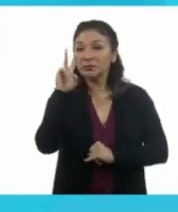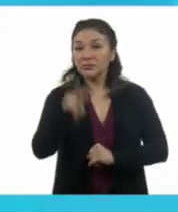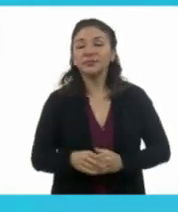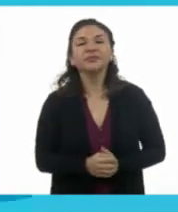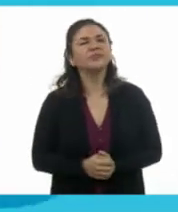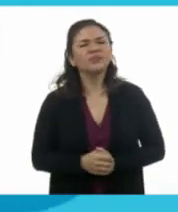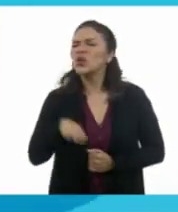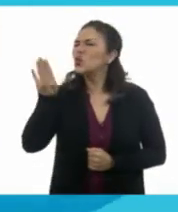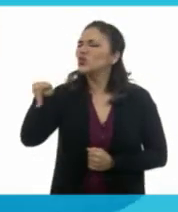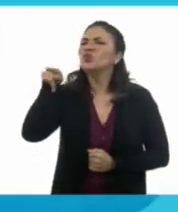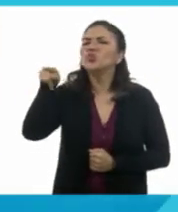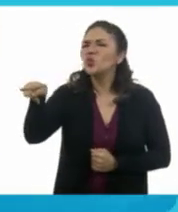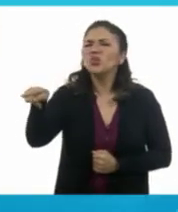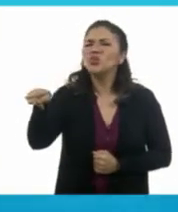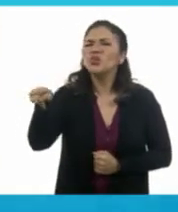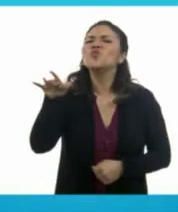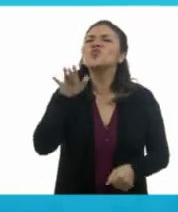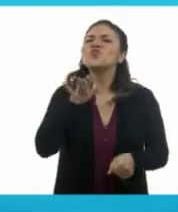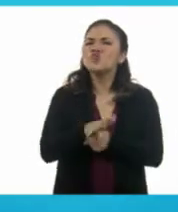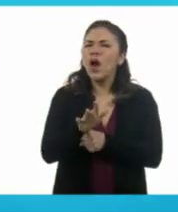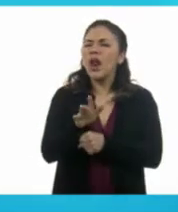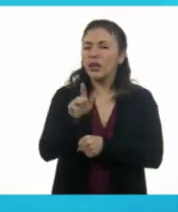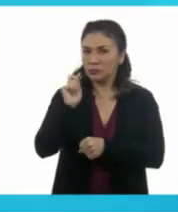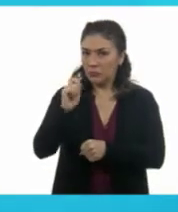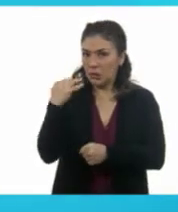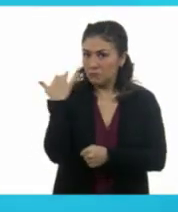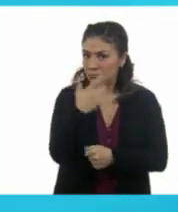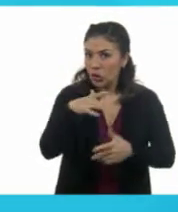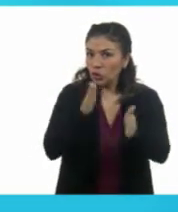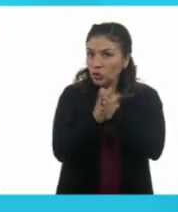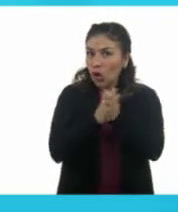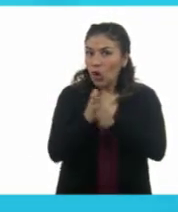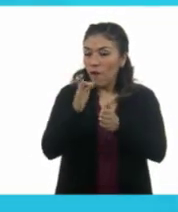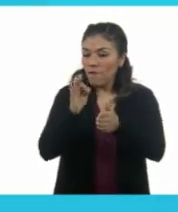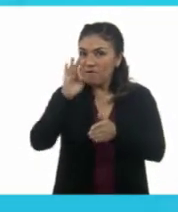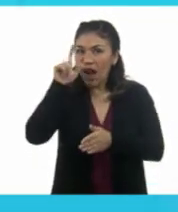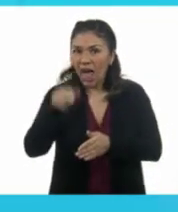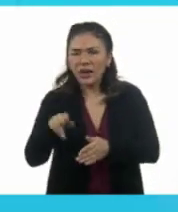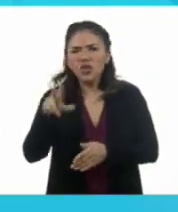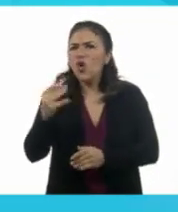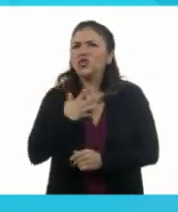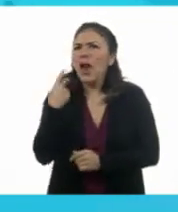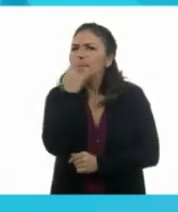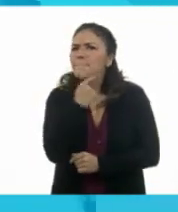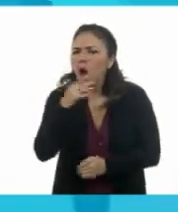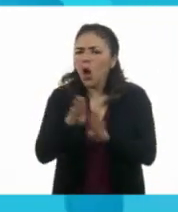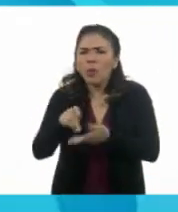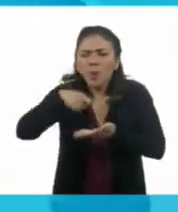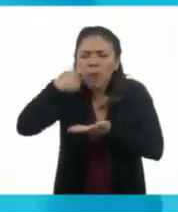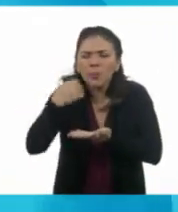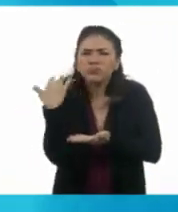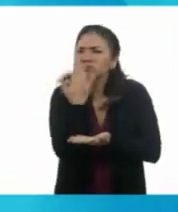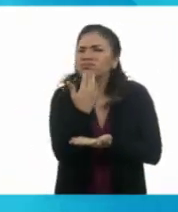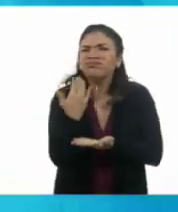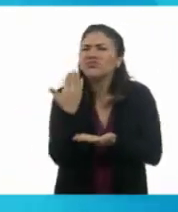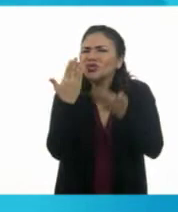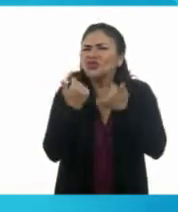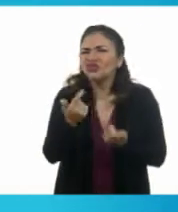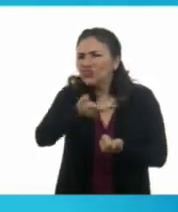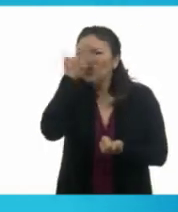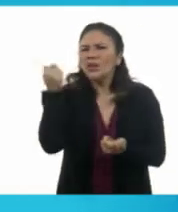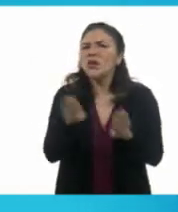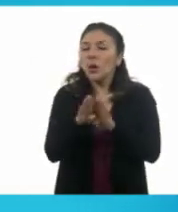Y PN 9000. Tú no has probado un Chocoflan en tu vida porque no tienes boca y tampoco lengua ni papilas gustativas.